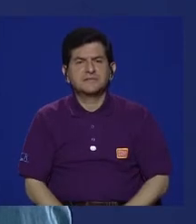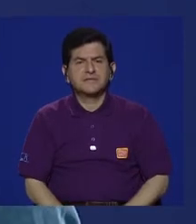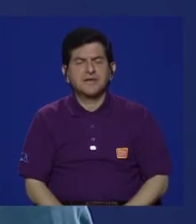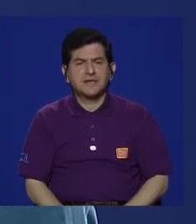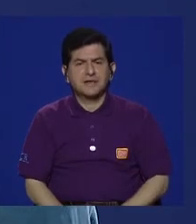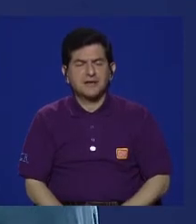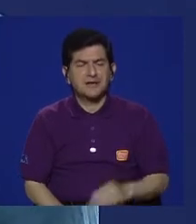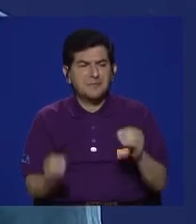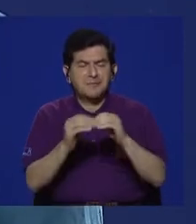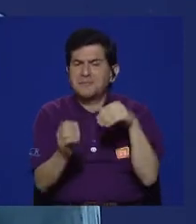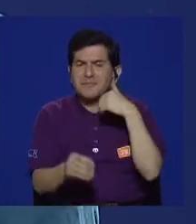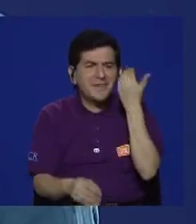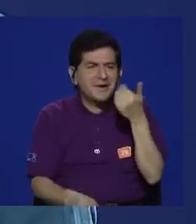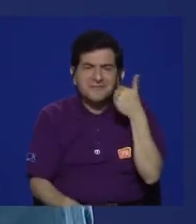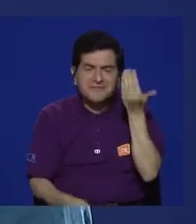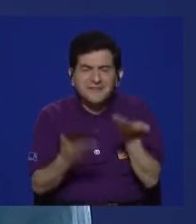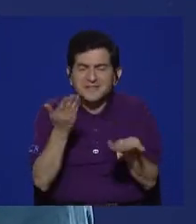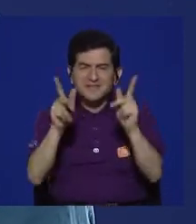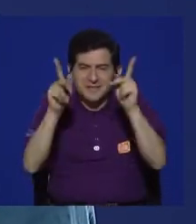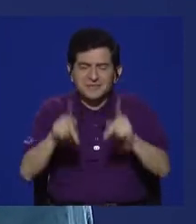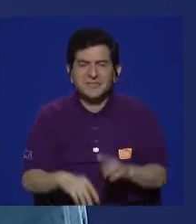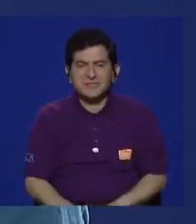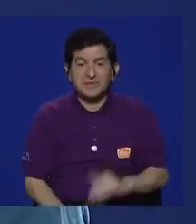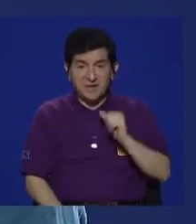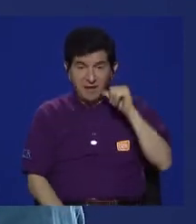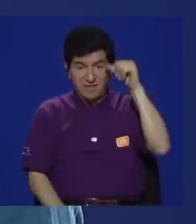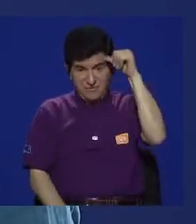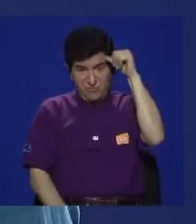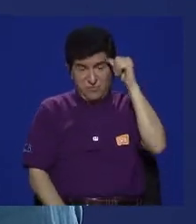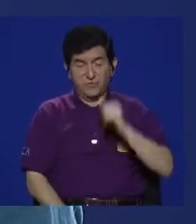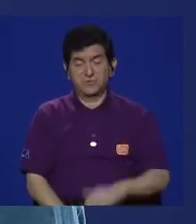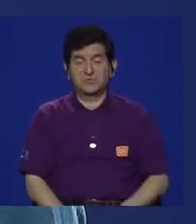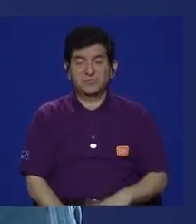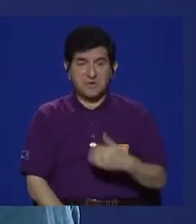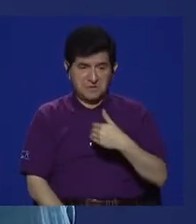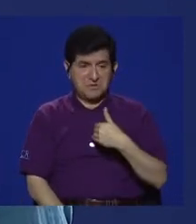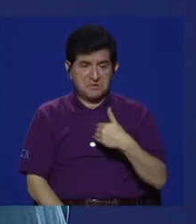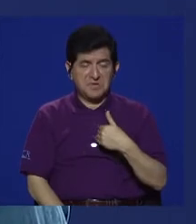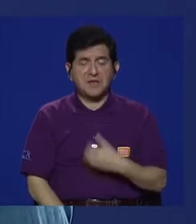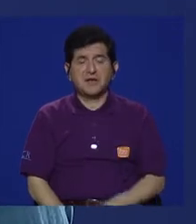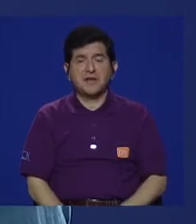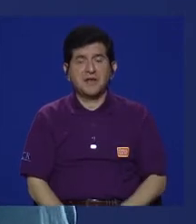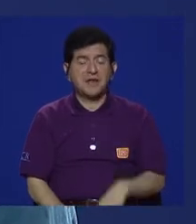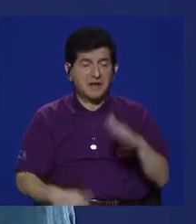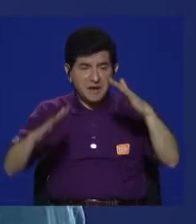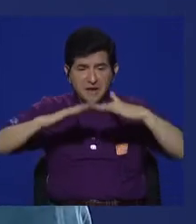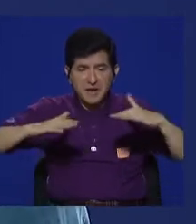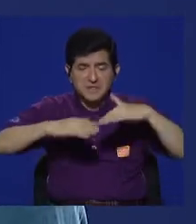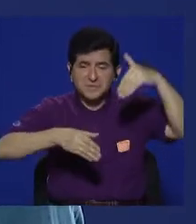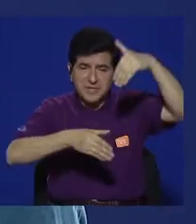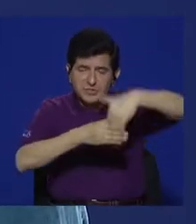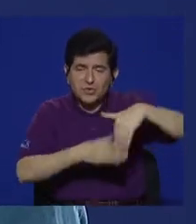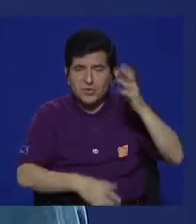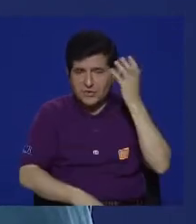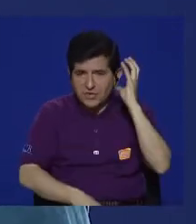es mucho más fácil para la gente mayor tener un espacio en la radio,